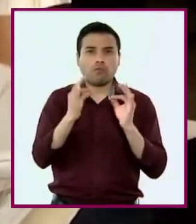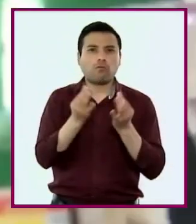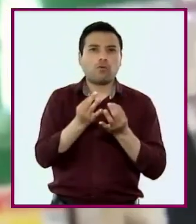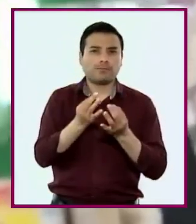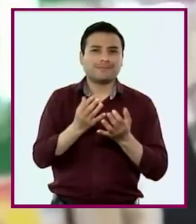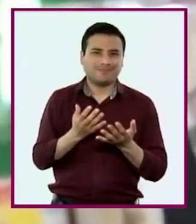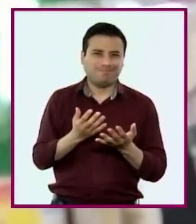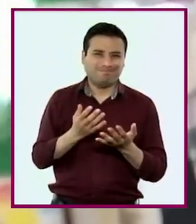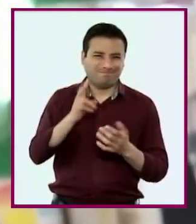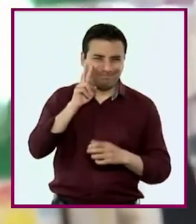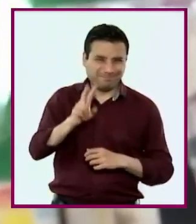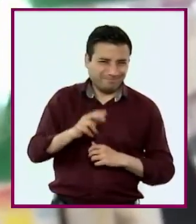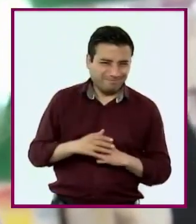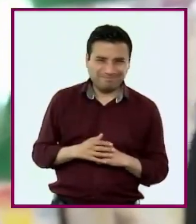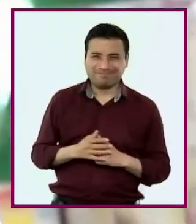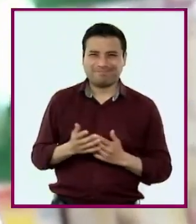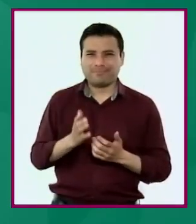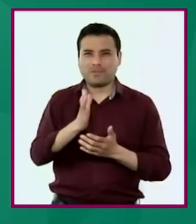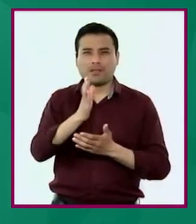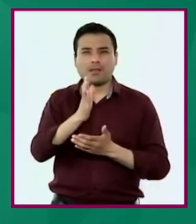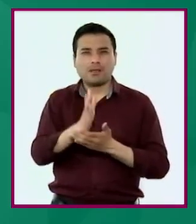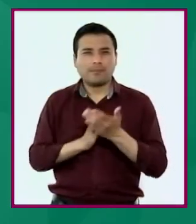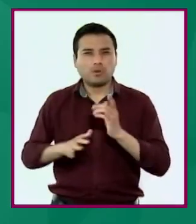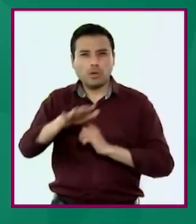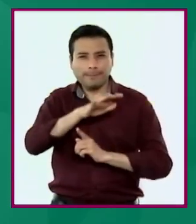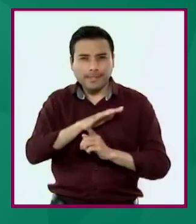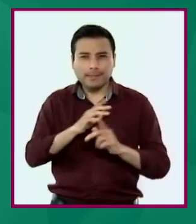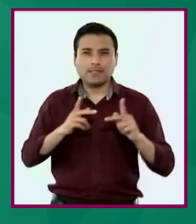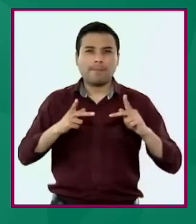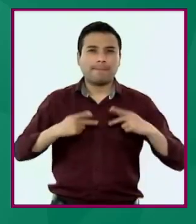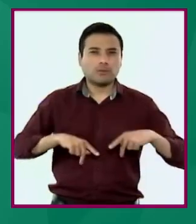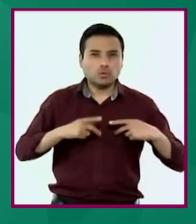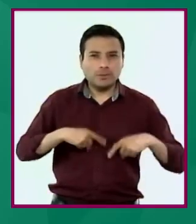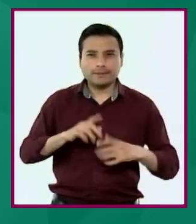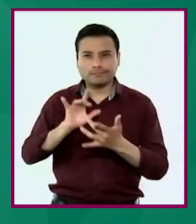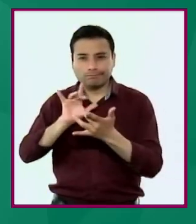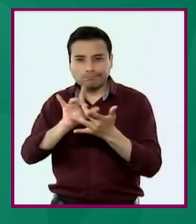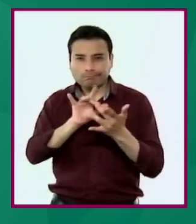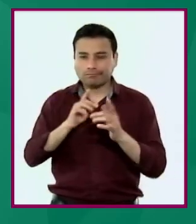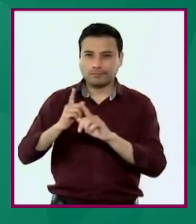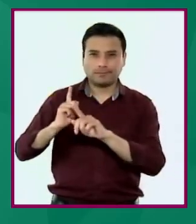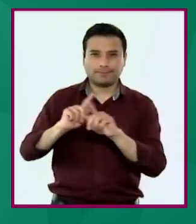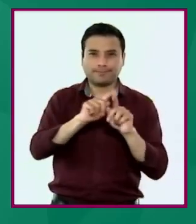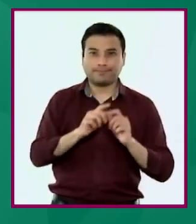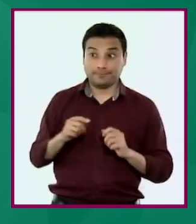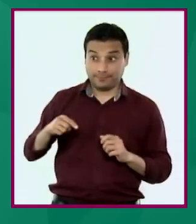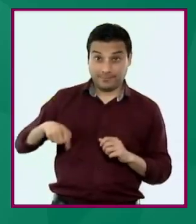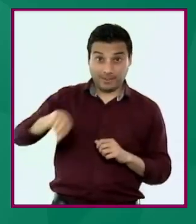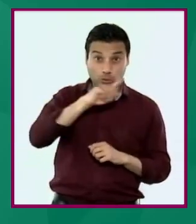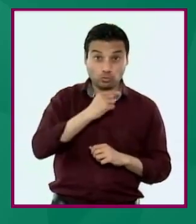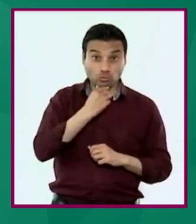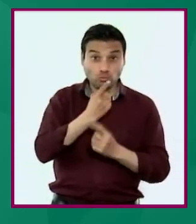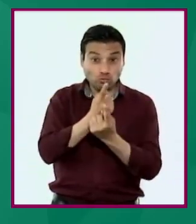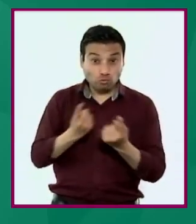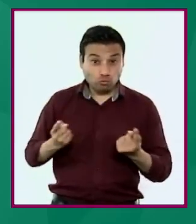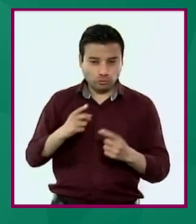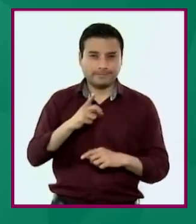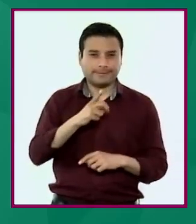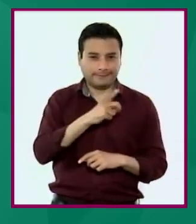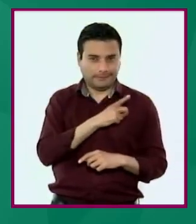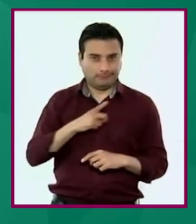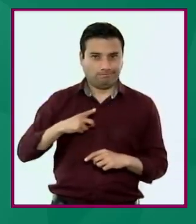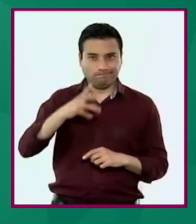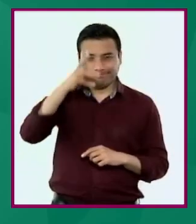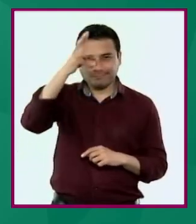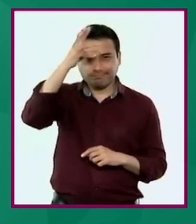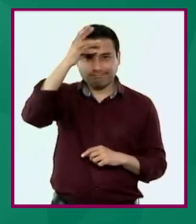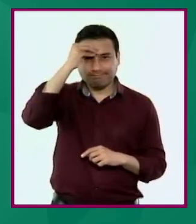personas y con la naturaleza. Niñas y niños tomarán postura desde una perspectiva ética, histórica y